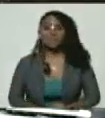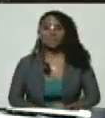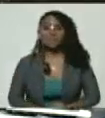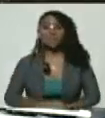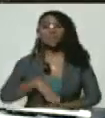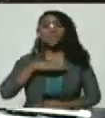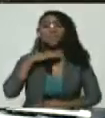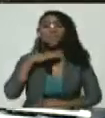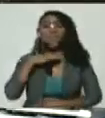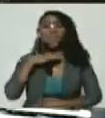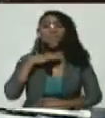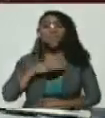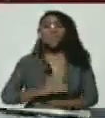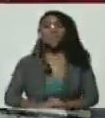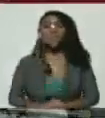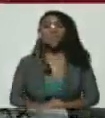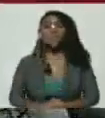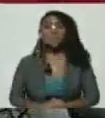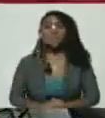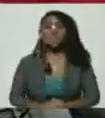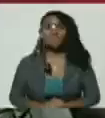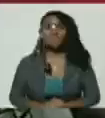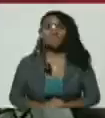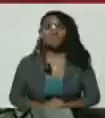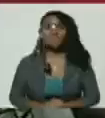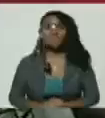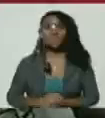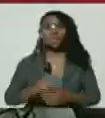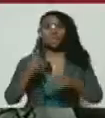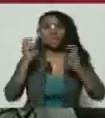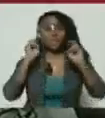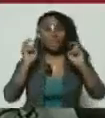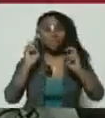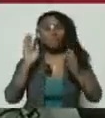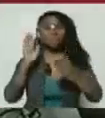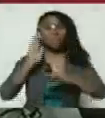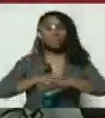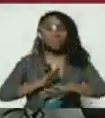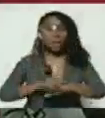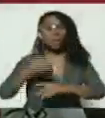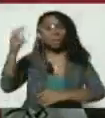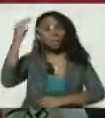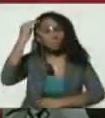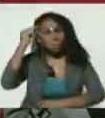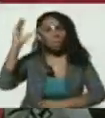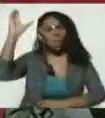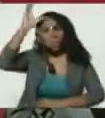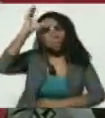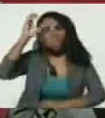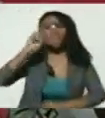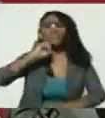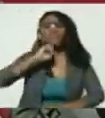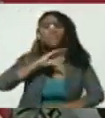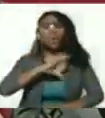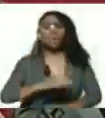llena de sucesos, recuerdos, memoria, conciencia histórica,